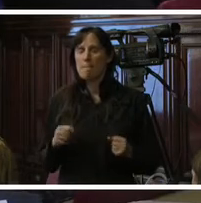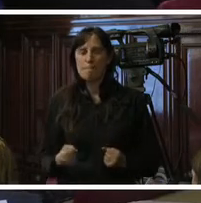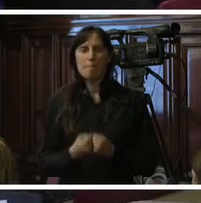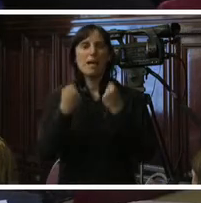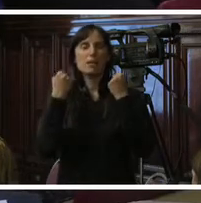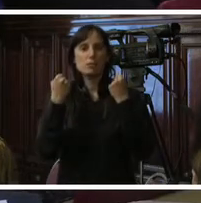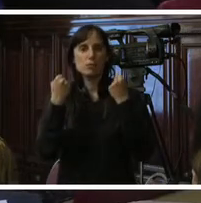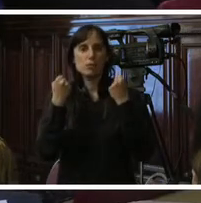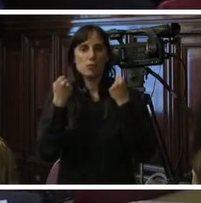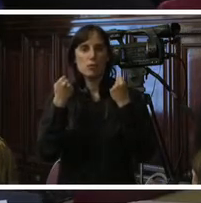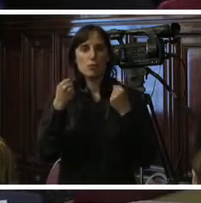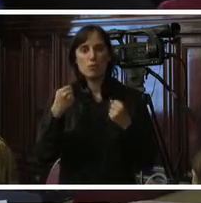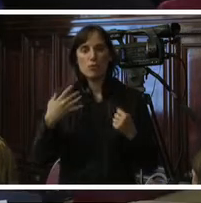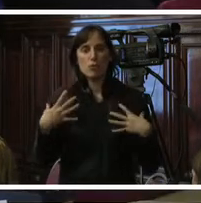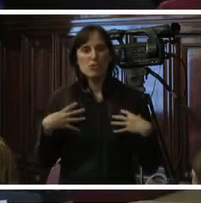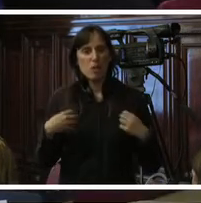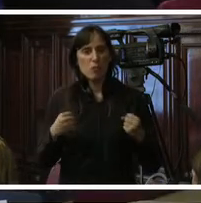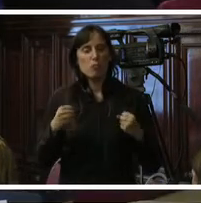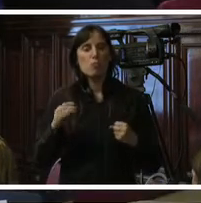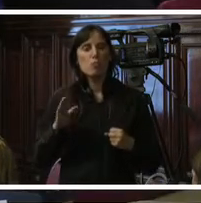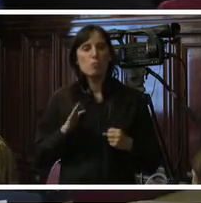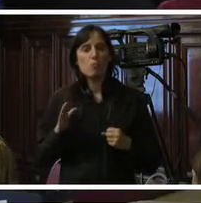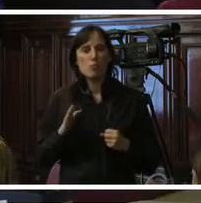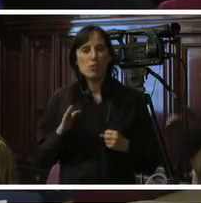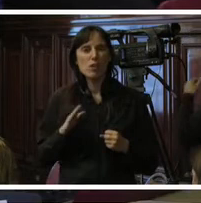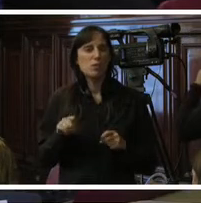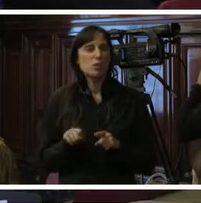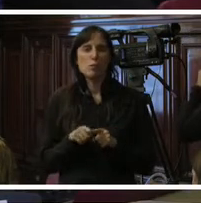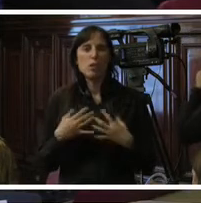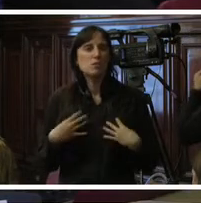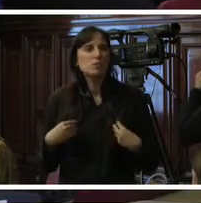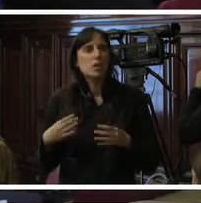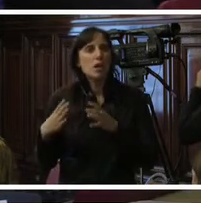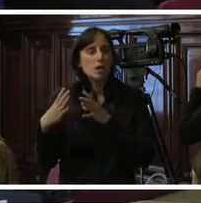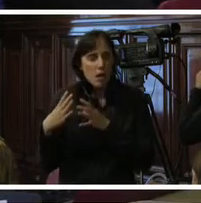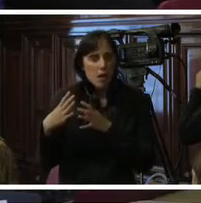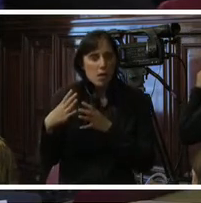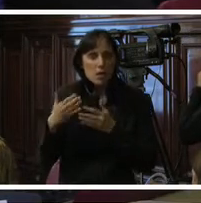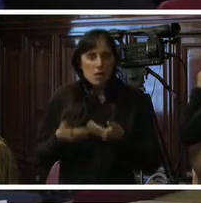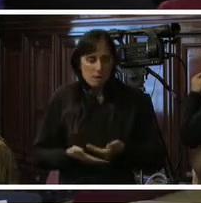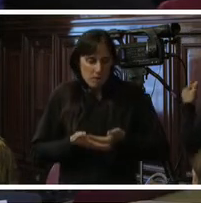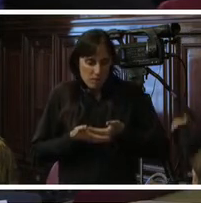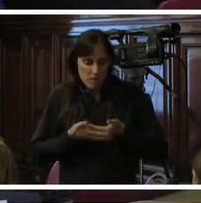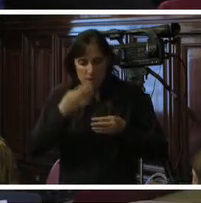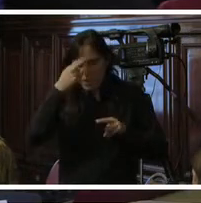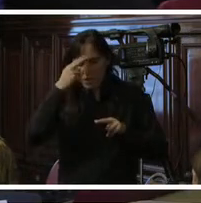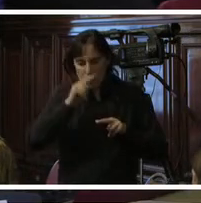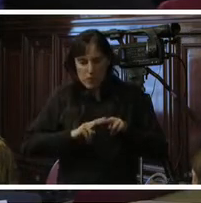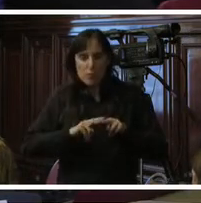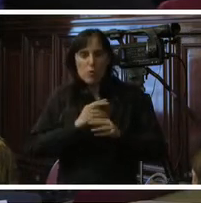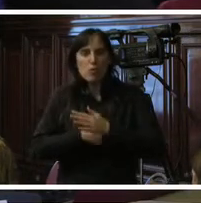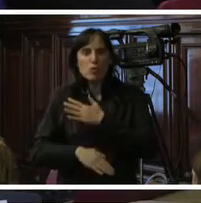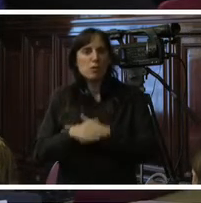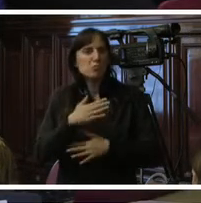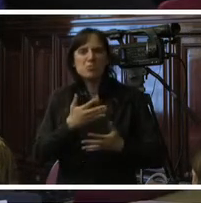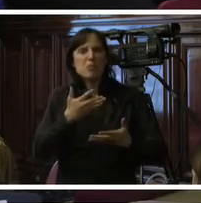que tiene en la salud de las mujeres la carga que tiene asumir tener hijos con discapacidad sin